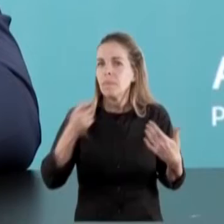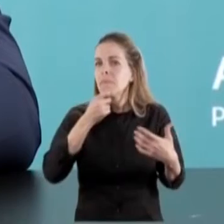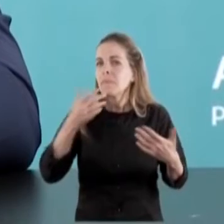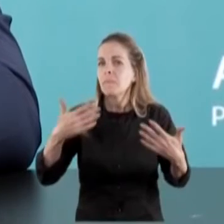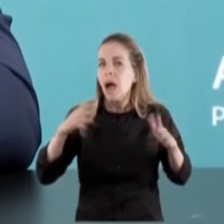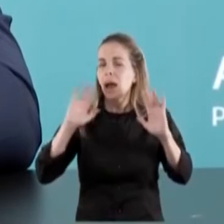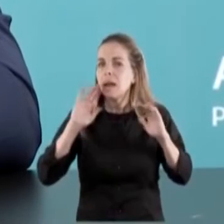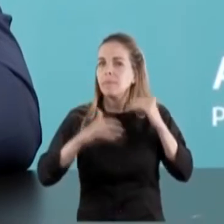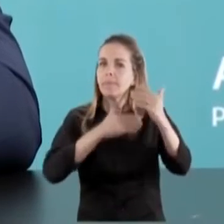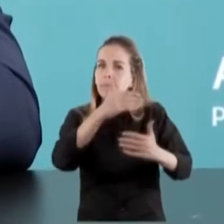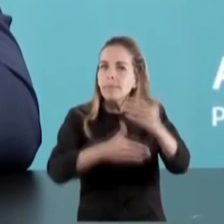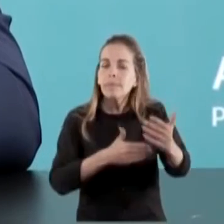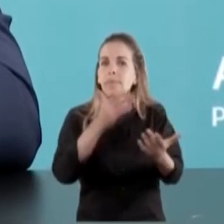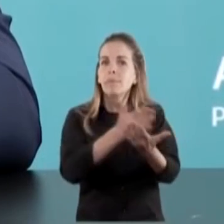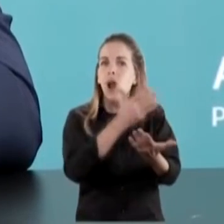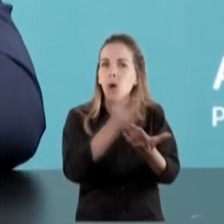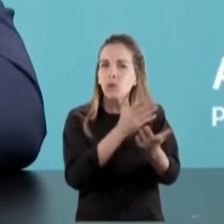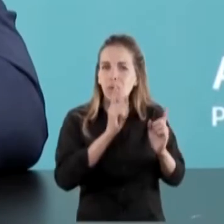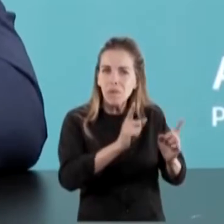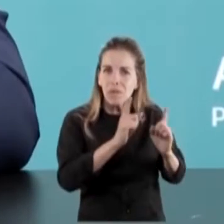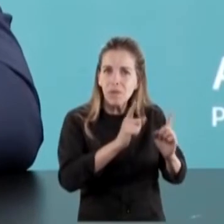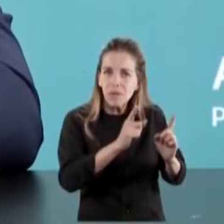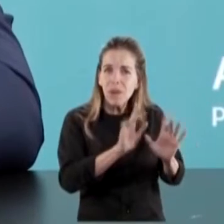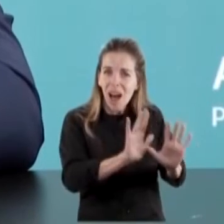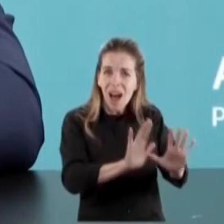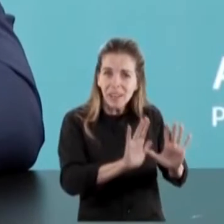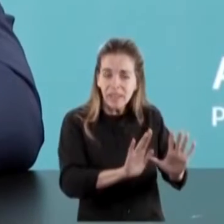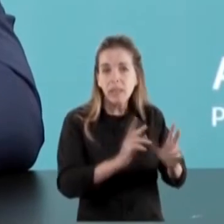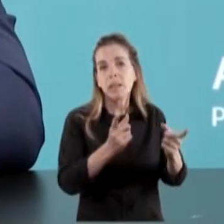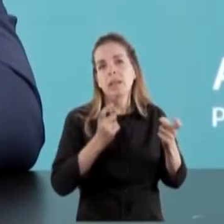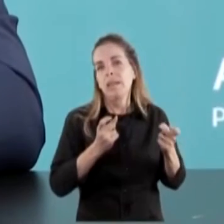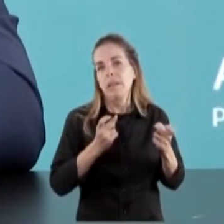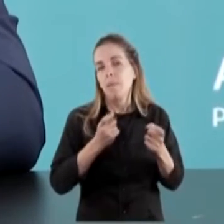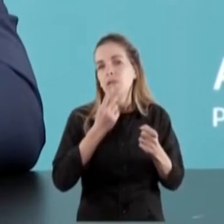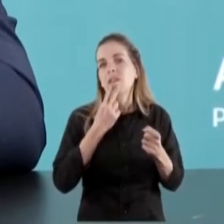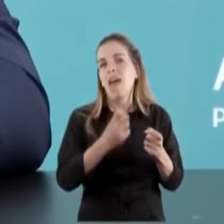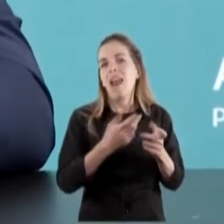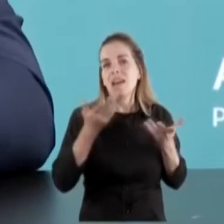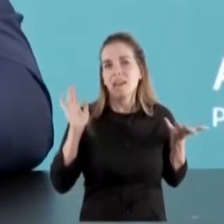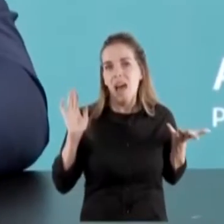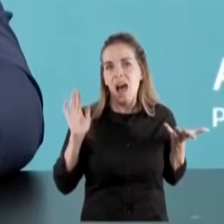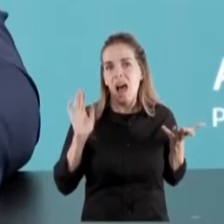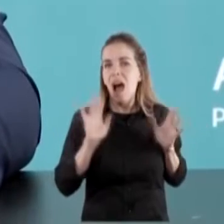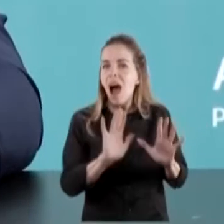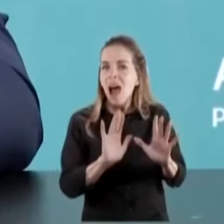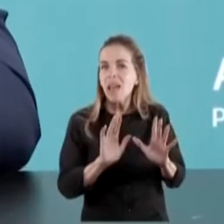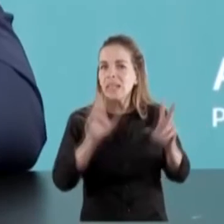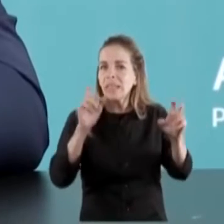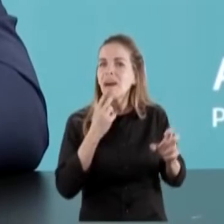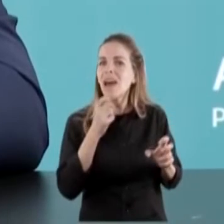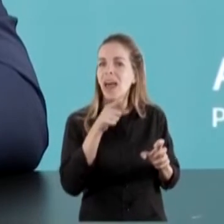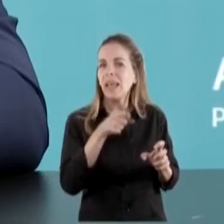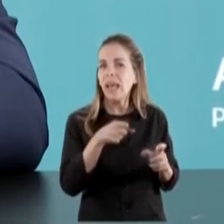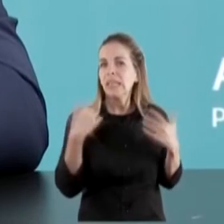los niveles de producción hace falta energía. Y ahí hay todo un proceso que se